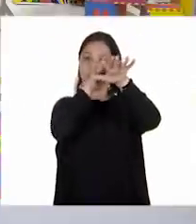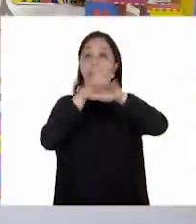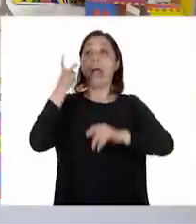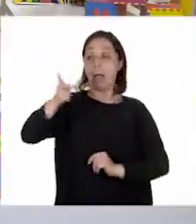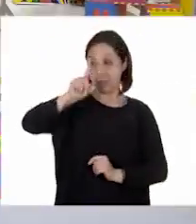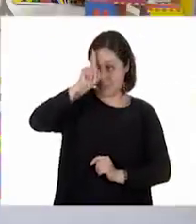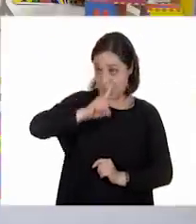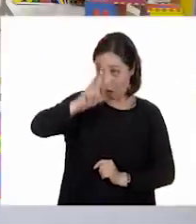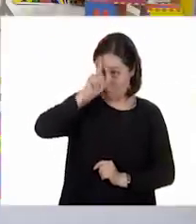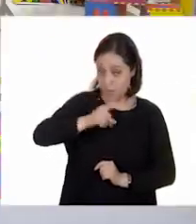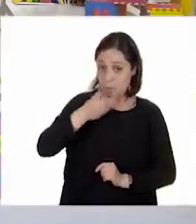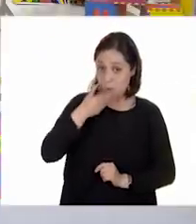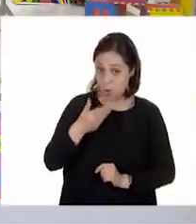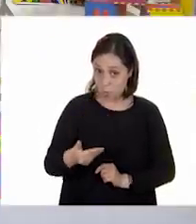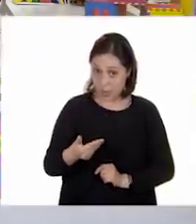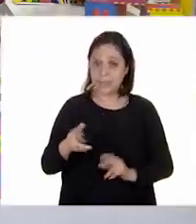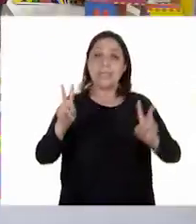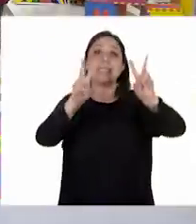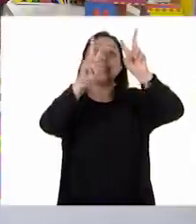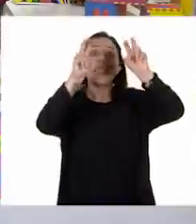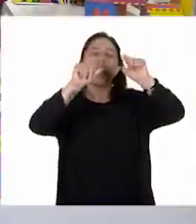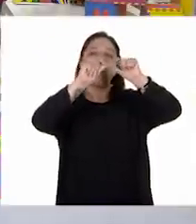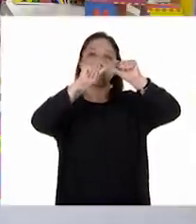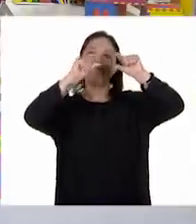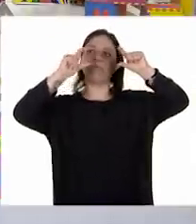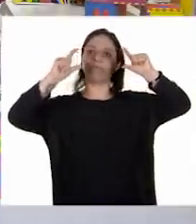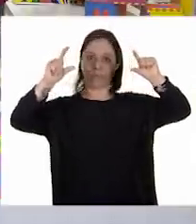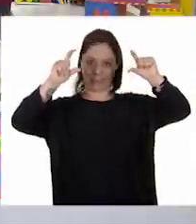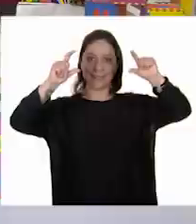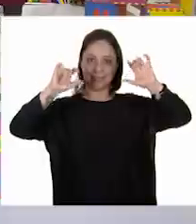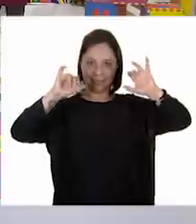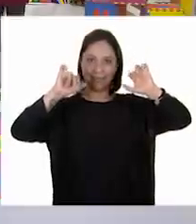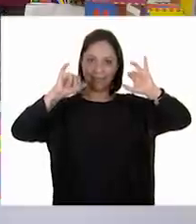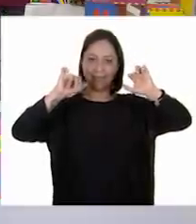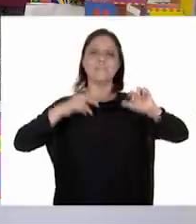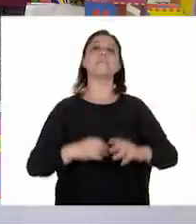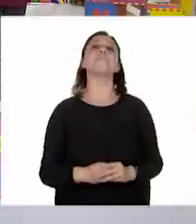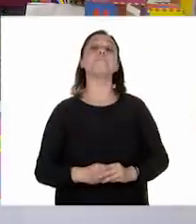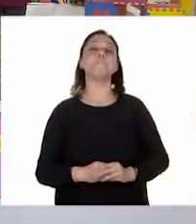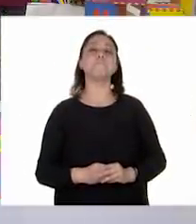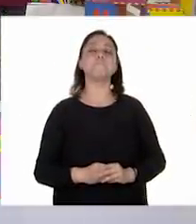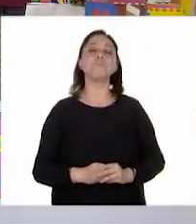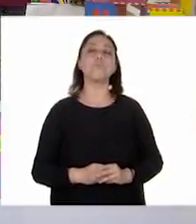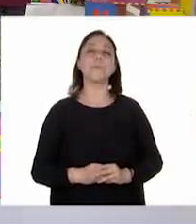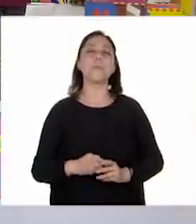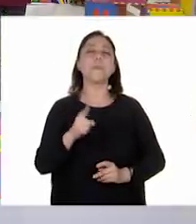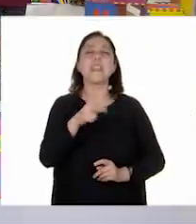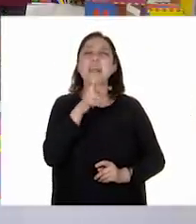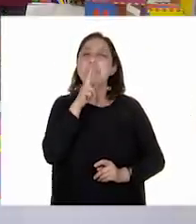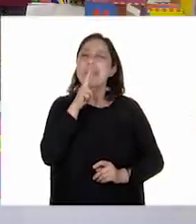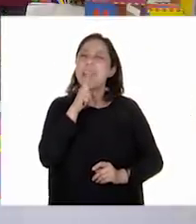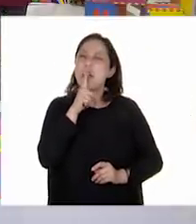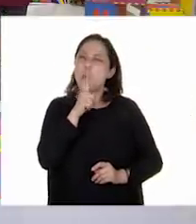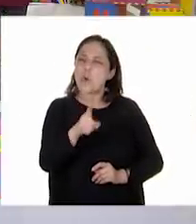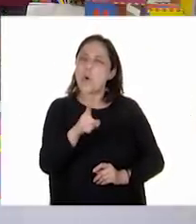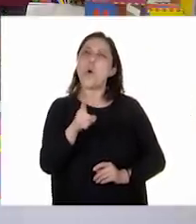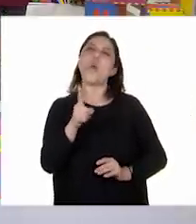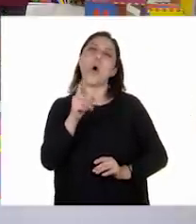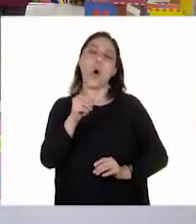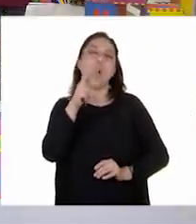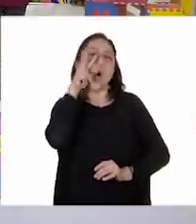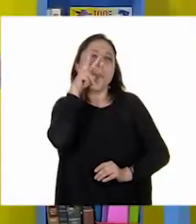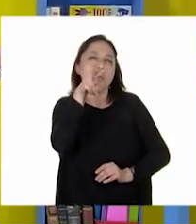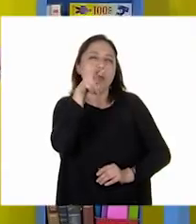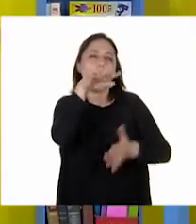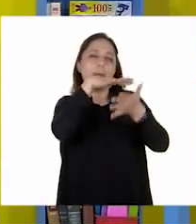recomendación. El título más grande. Recuerden que tenemos que ser lo mejor posible o más sencillo de entender